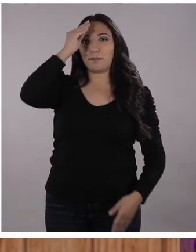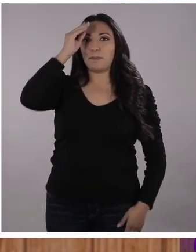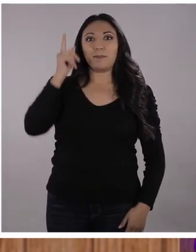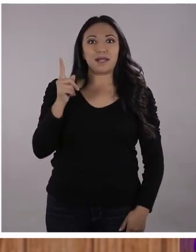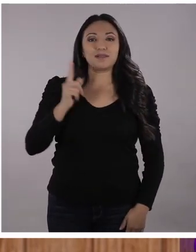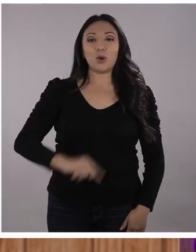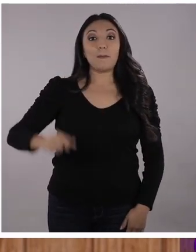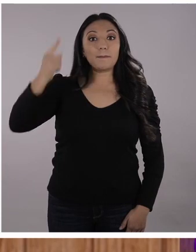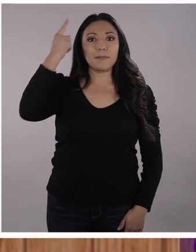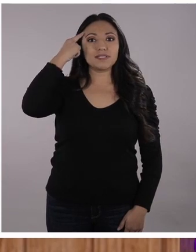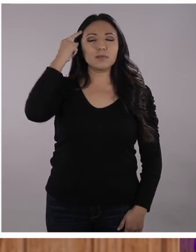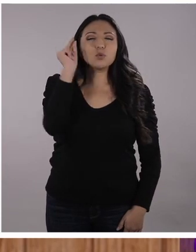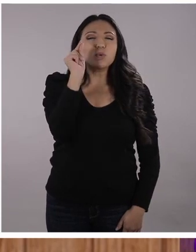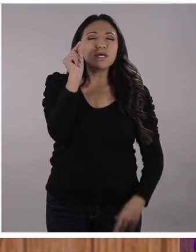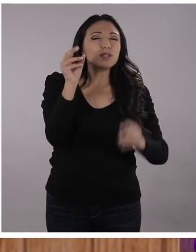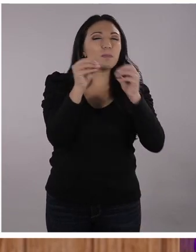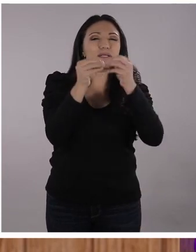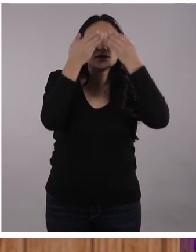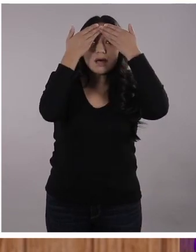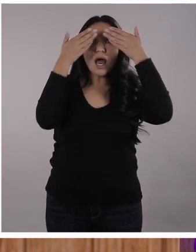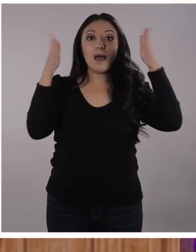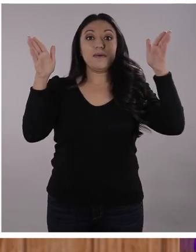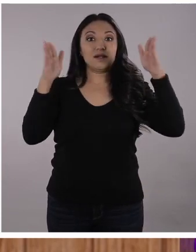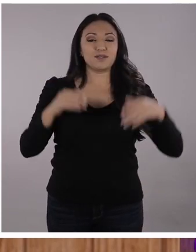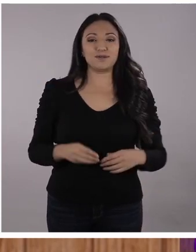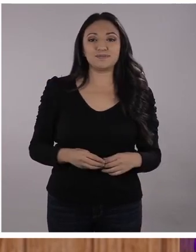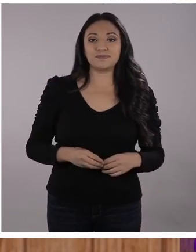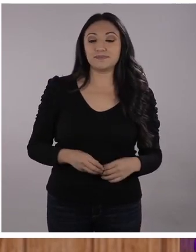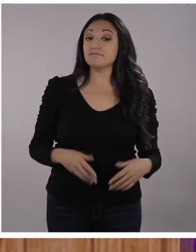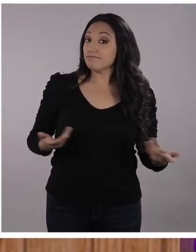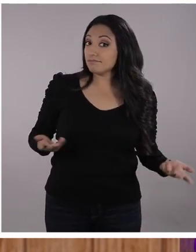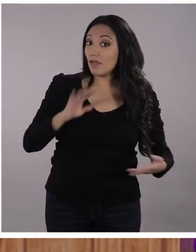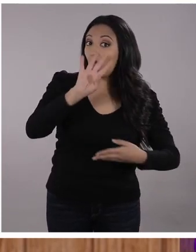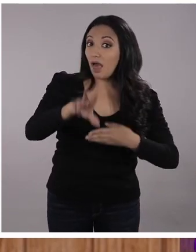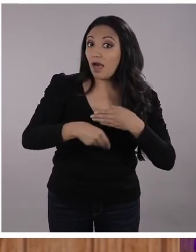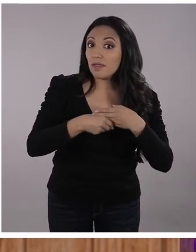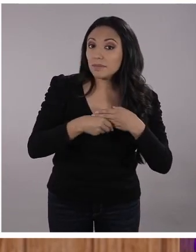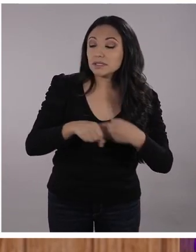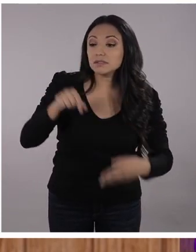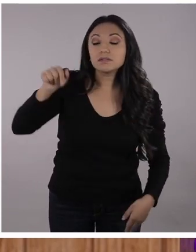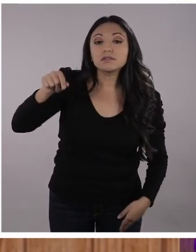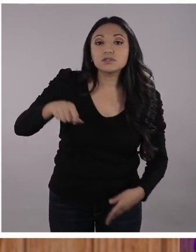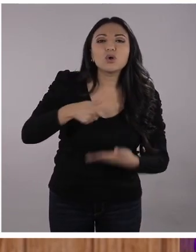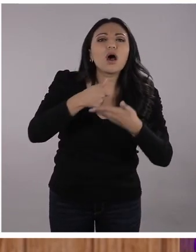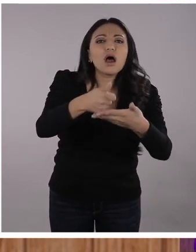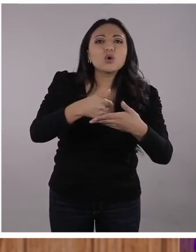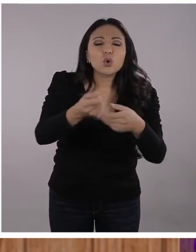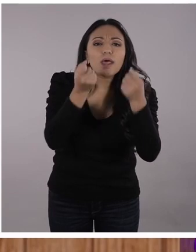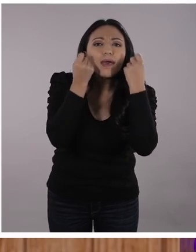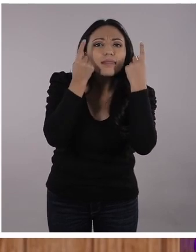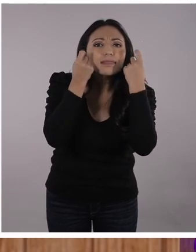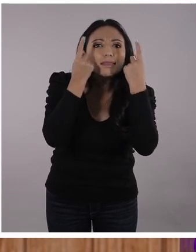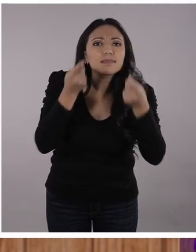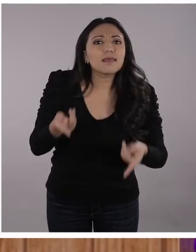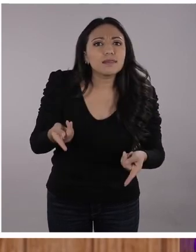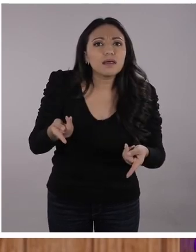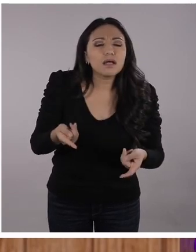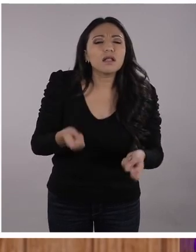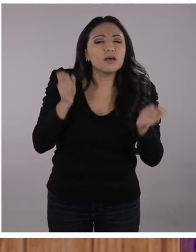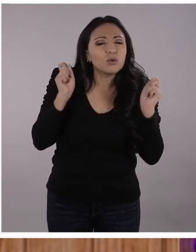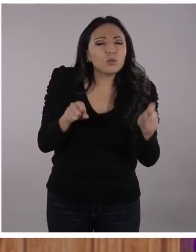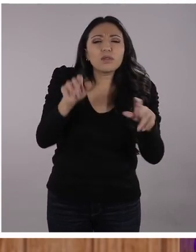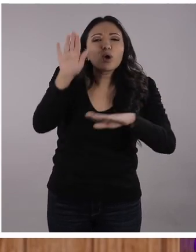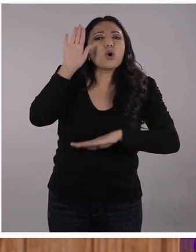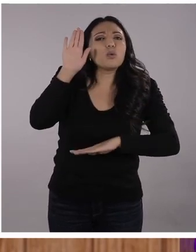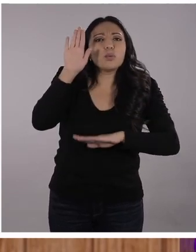humano y tu pensamiento se ha desarrollado aún más. Además de esto, puede ayudarnos también a entender que podemos